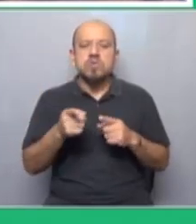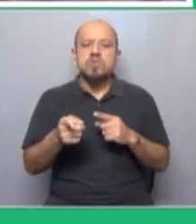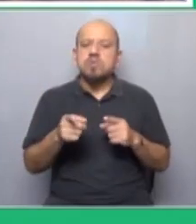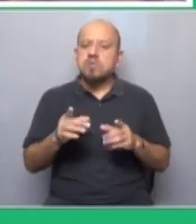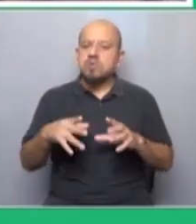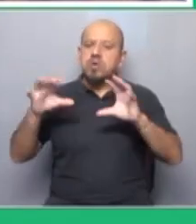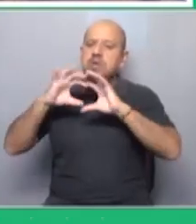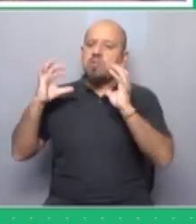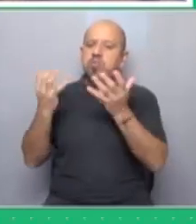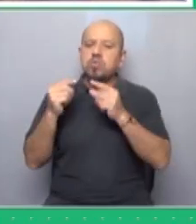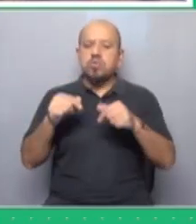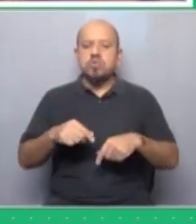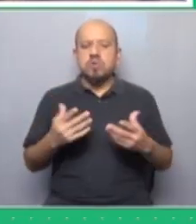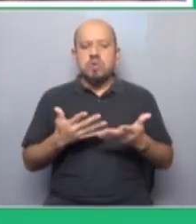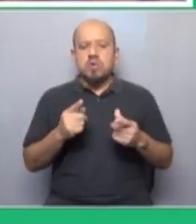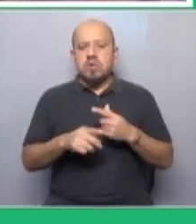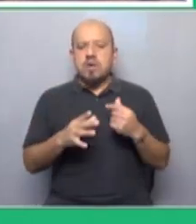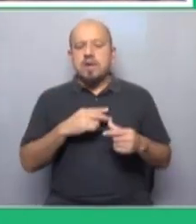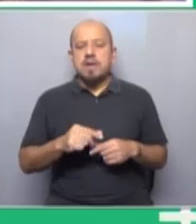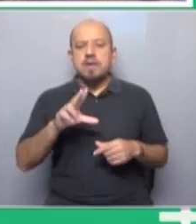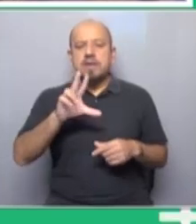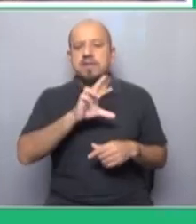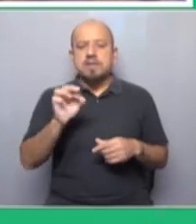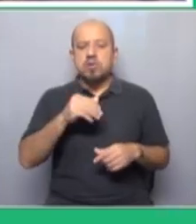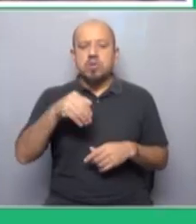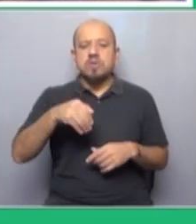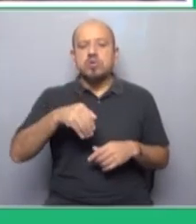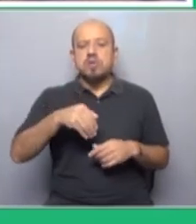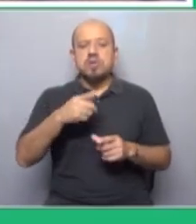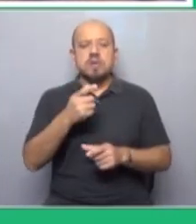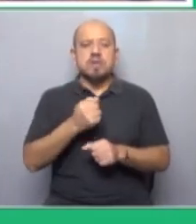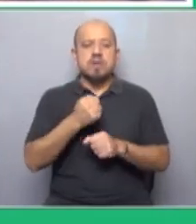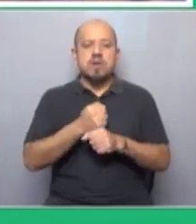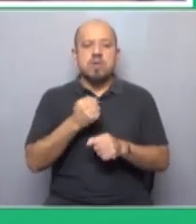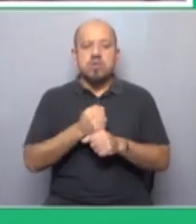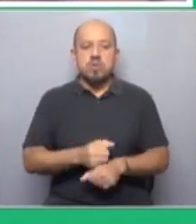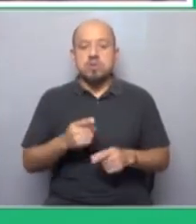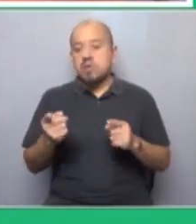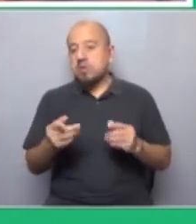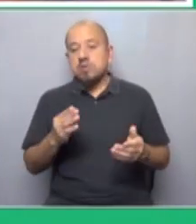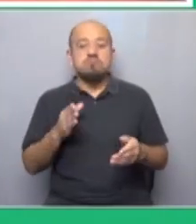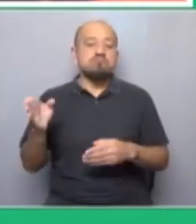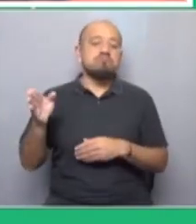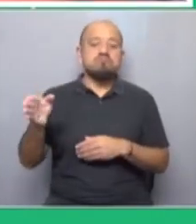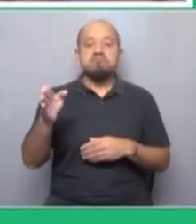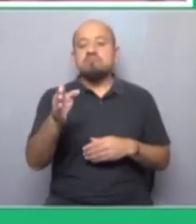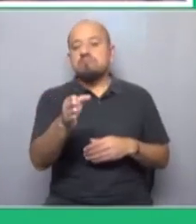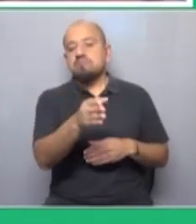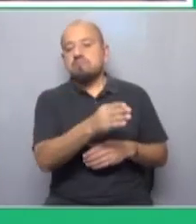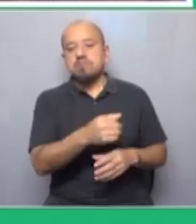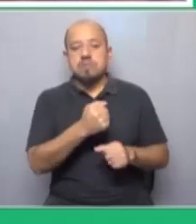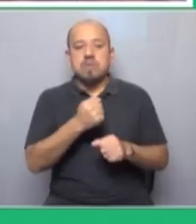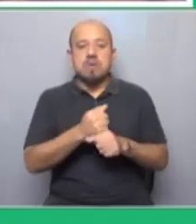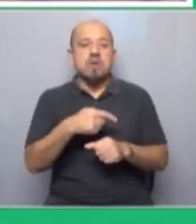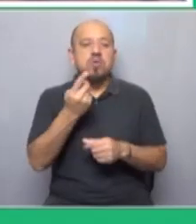fenómeno mundial. En la actualidad tenemos 300 millones de trabajadores inmigrantes que han cruzado fronteras para trabajar en